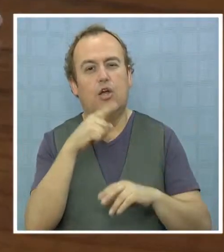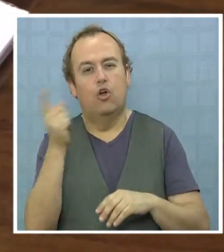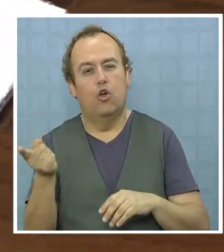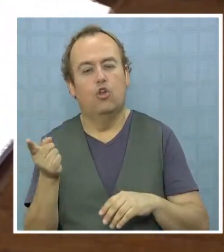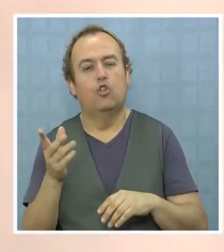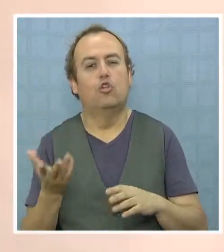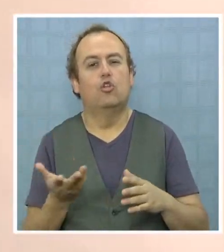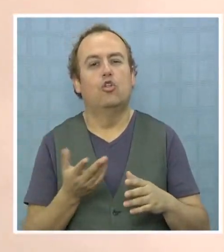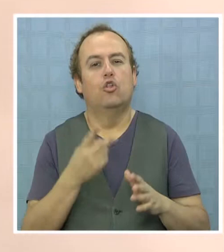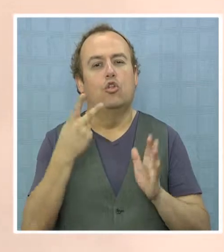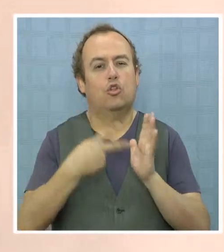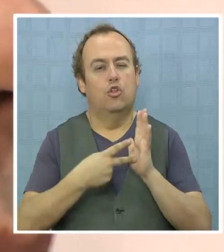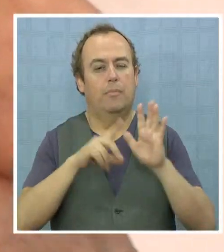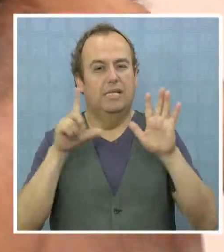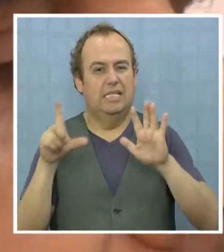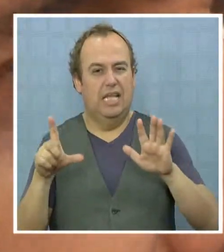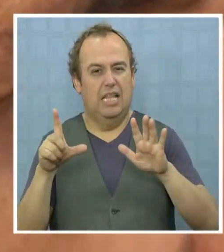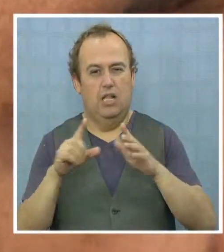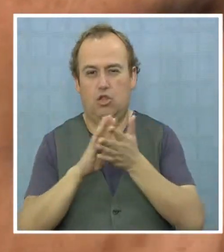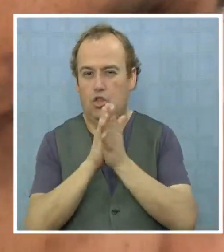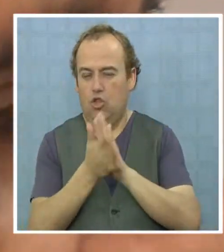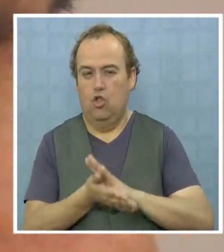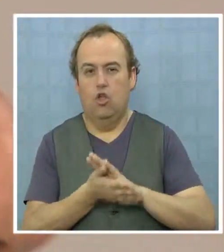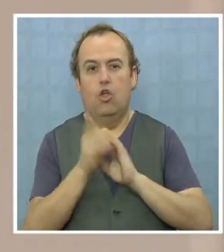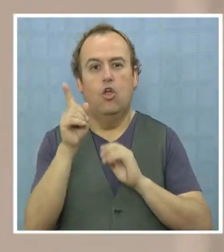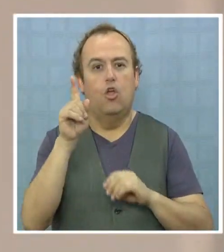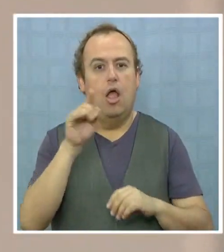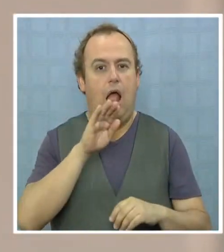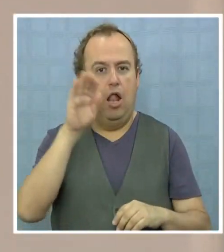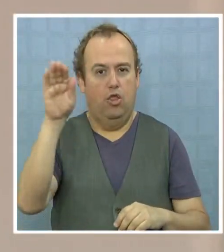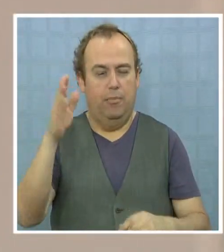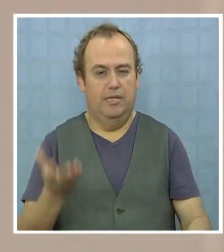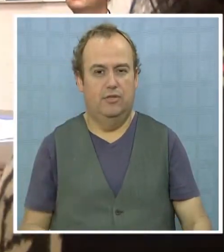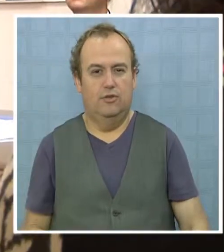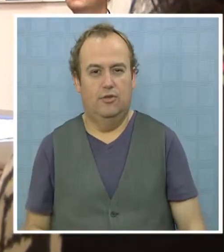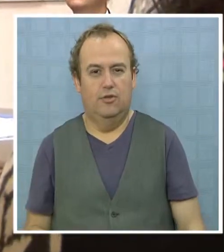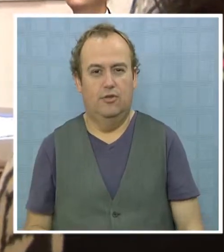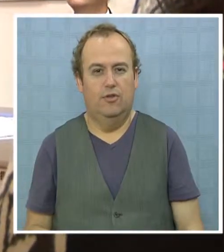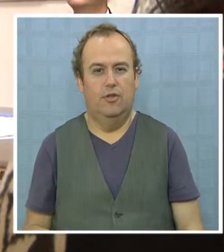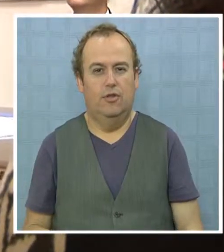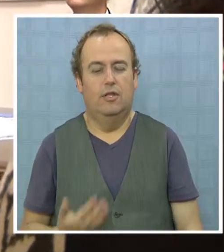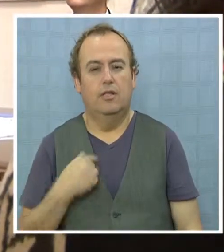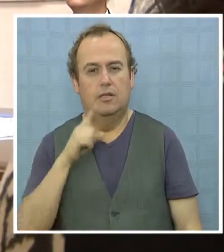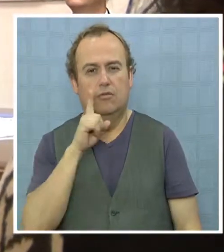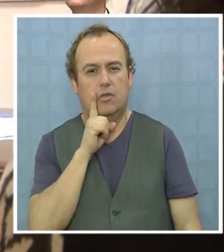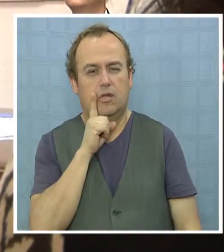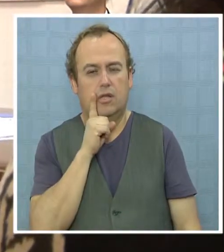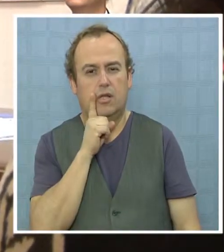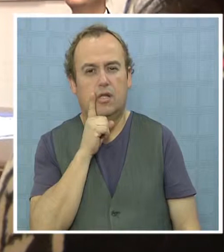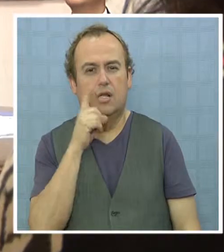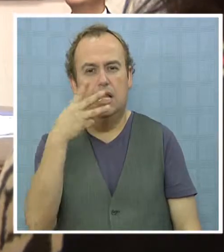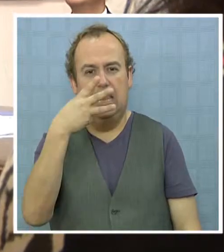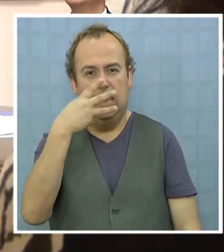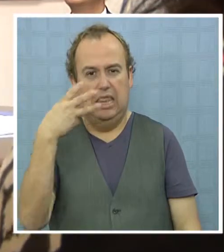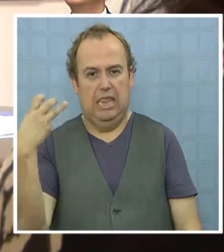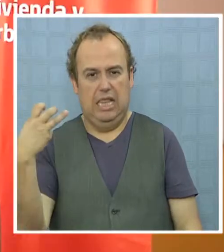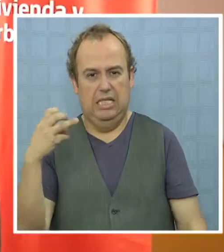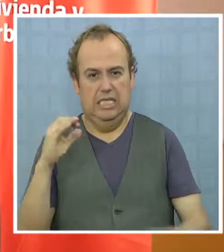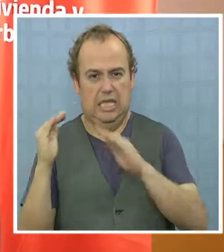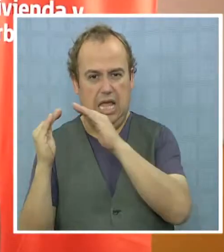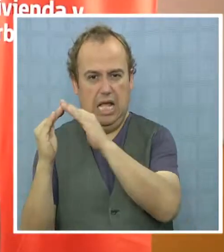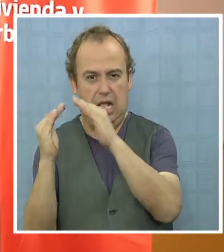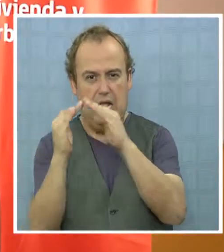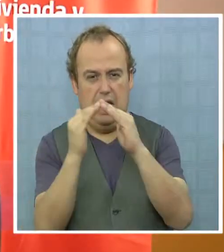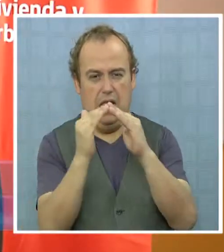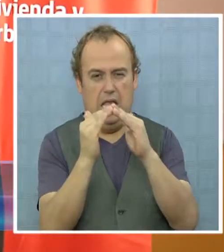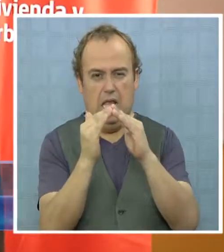López en 2007, todas en alto auspicio. Tenemos en este momento un marco de 300 viviendas que estamos analizando en